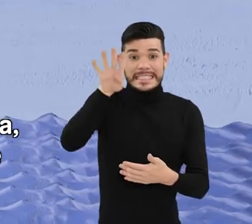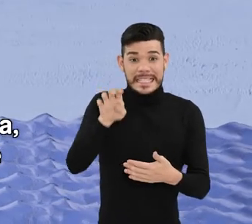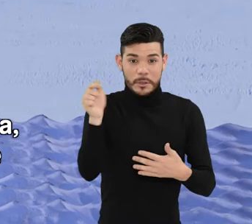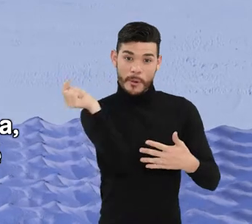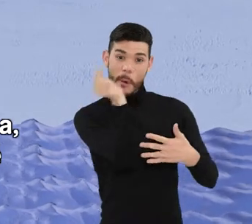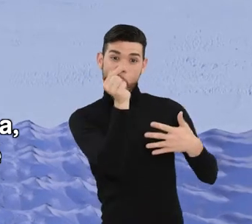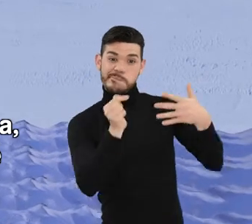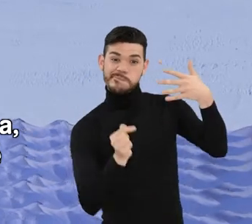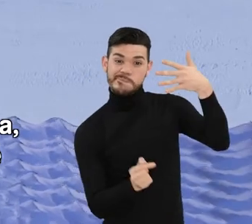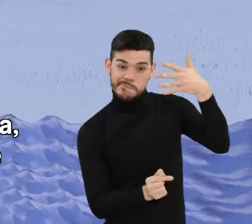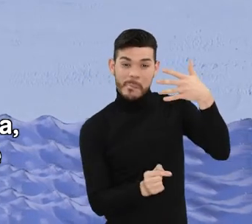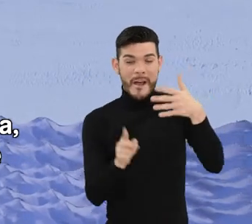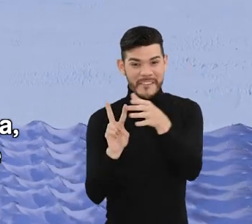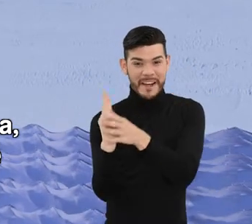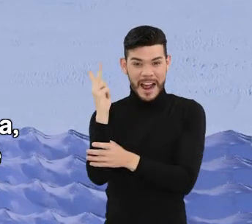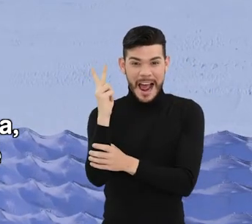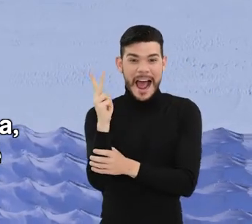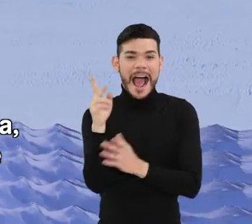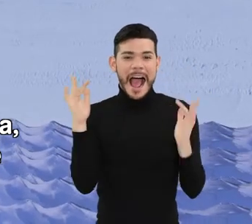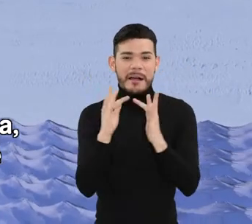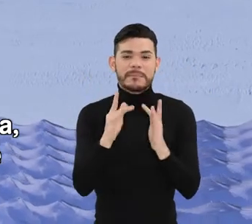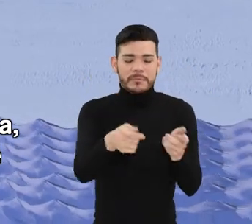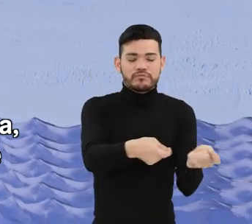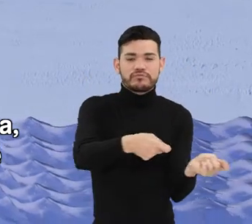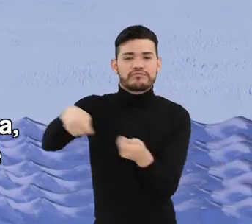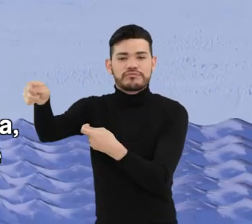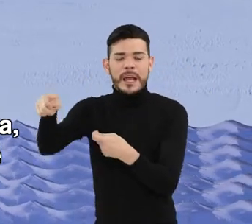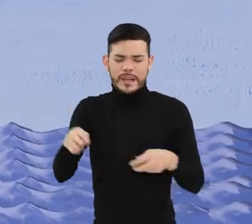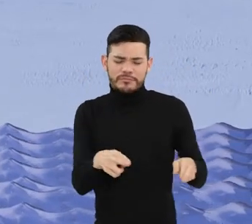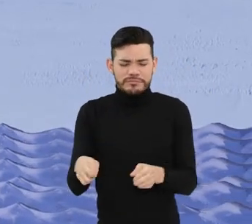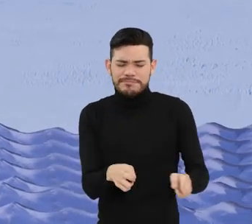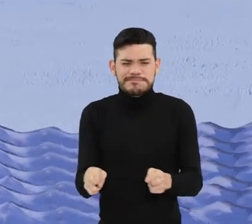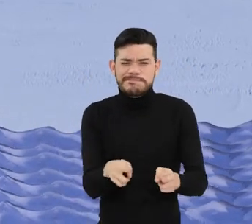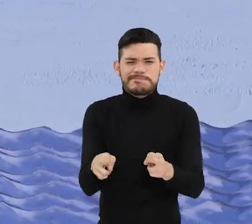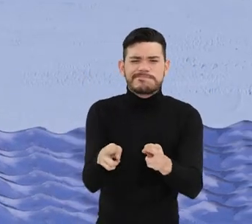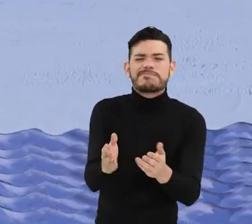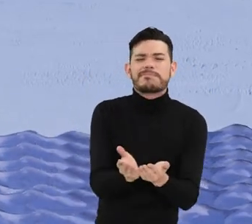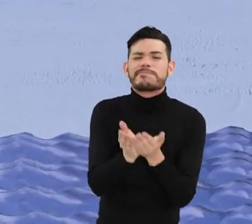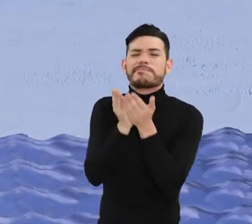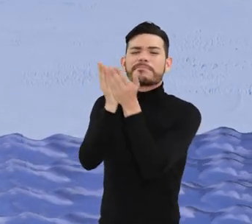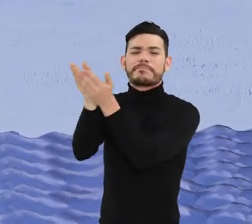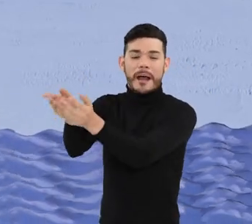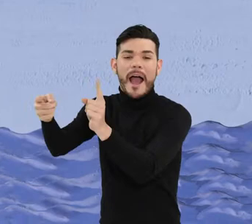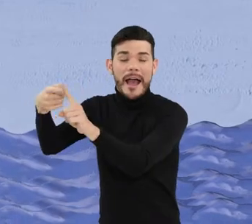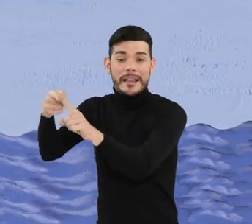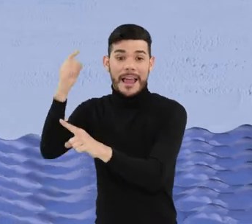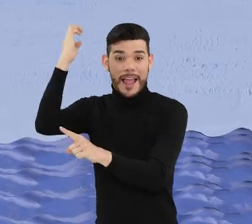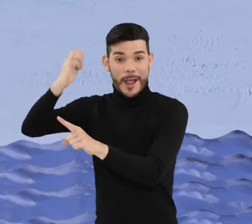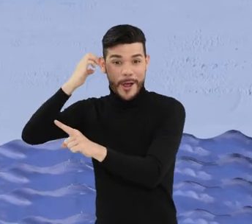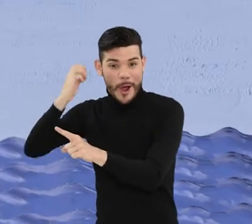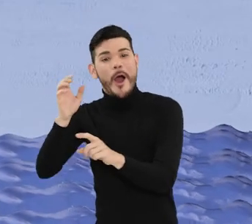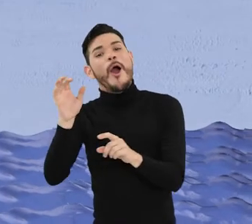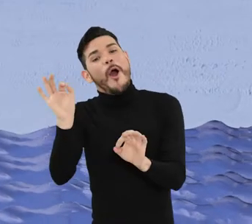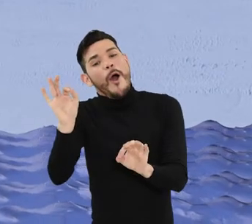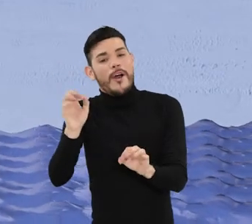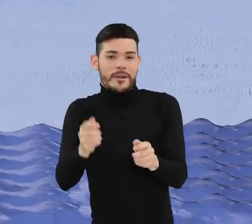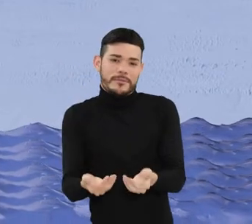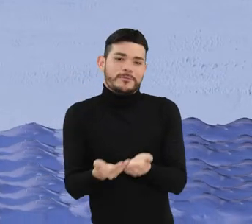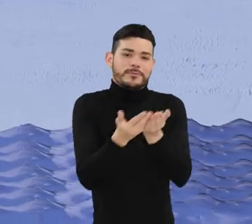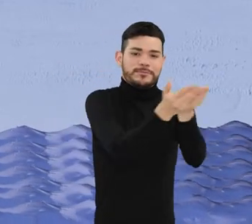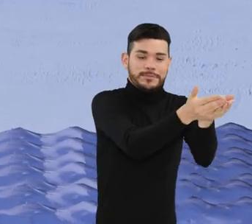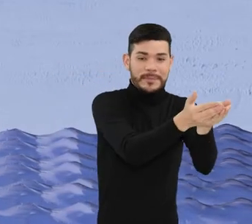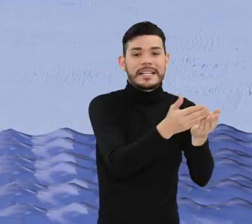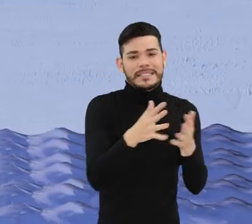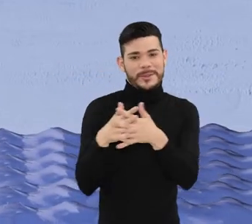productos como la quina, el algodón, el añil, el tabaco y el café viajaron a través del río para ser exportados a Europa y Estados